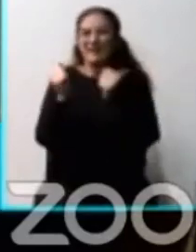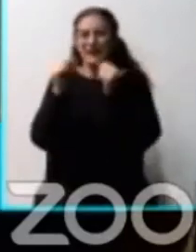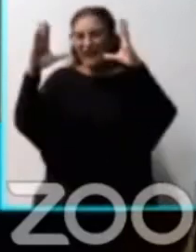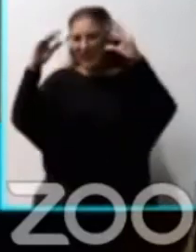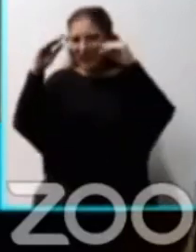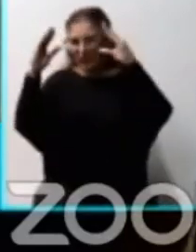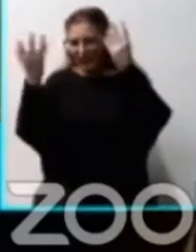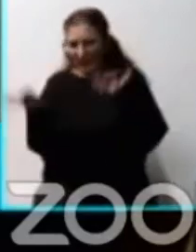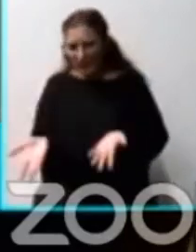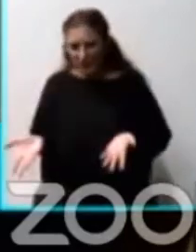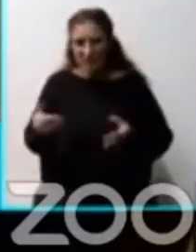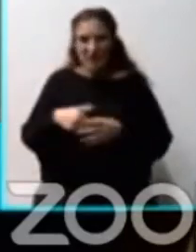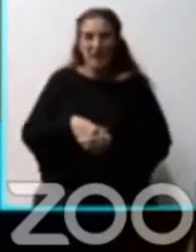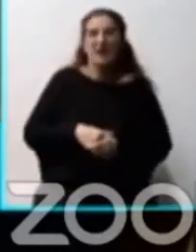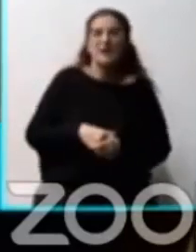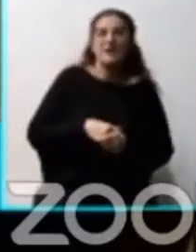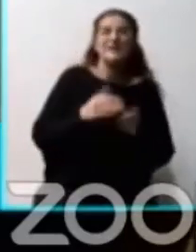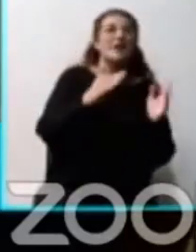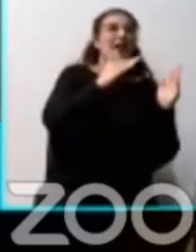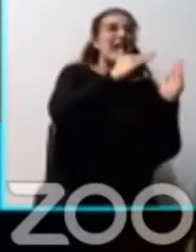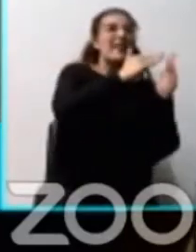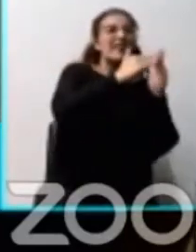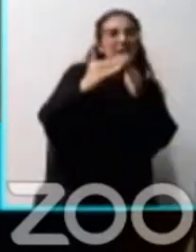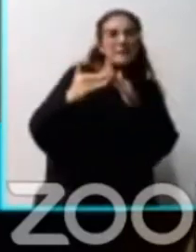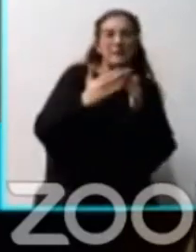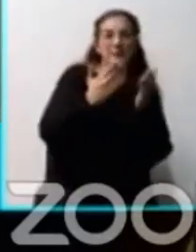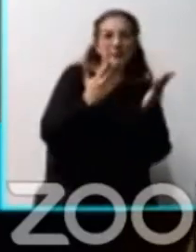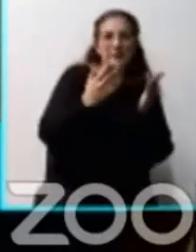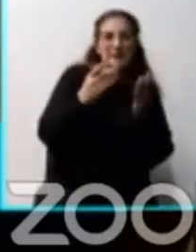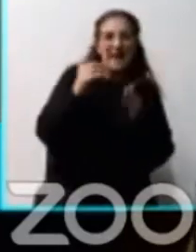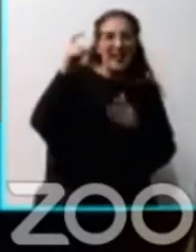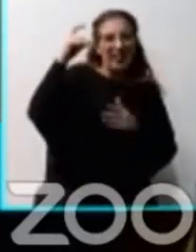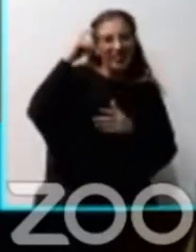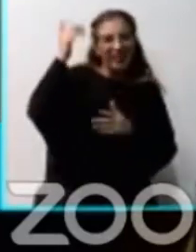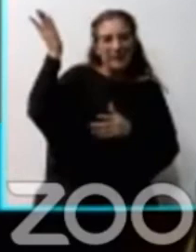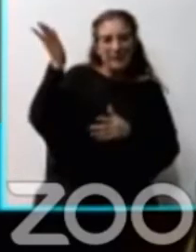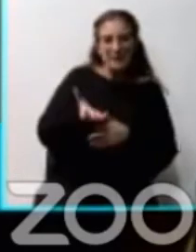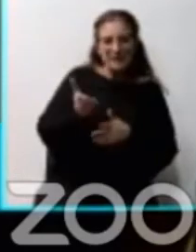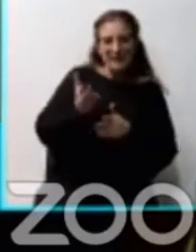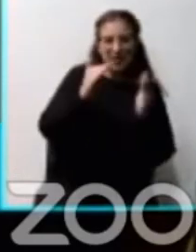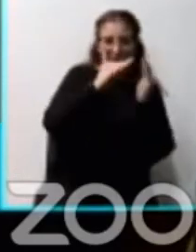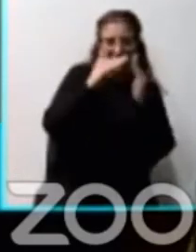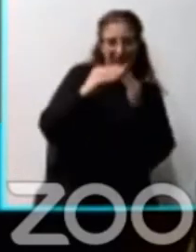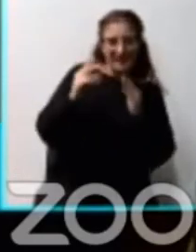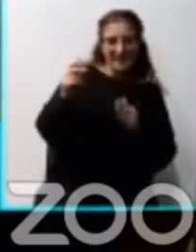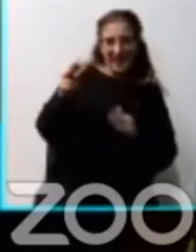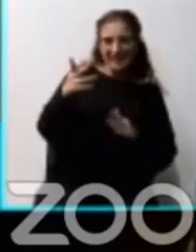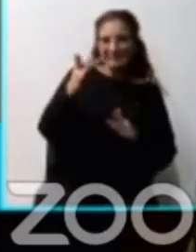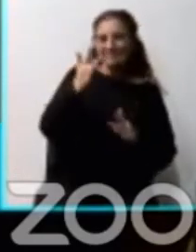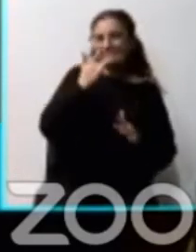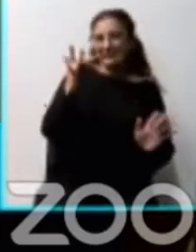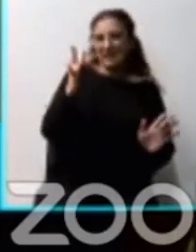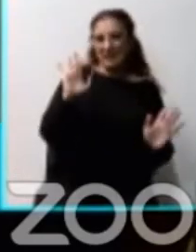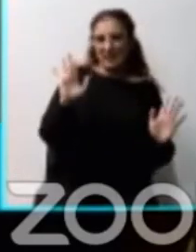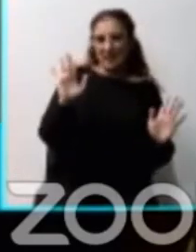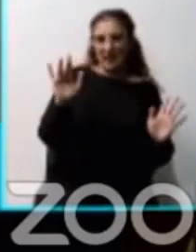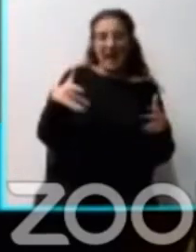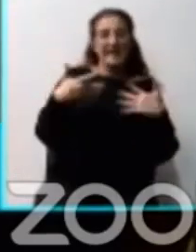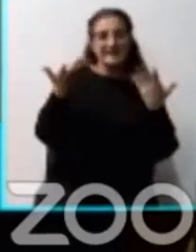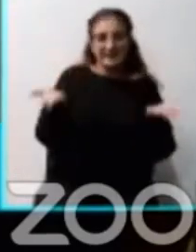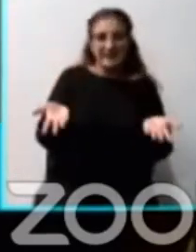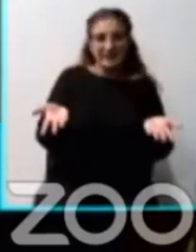el 10% de las viviendas ociosas, la mayoría de ellas en Puerto Madero? Y al servicio de esto, nuevamente,